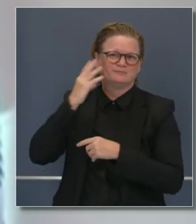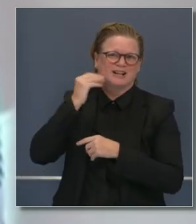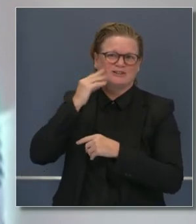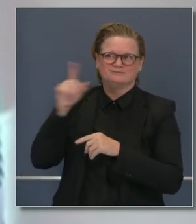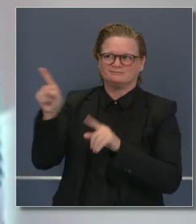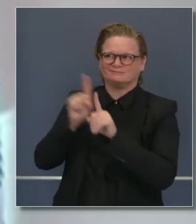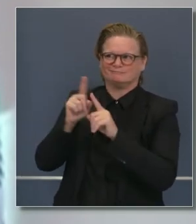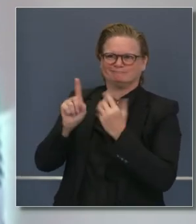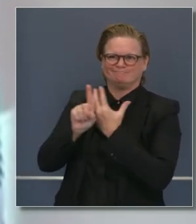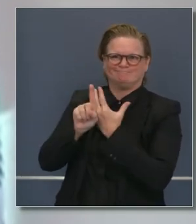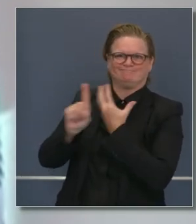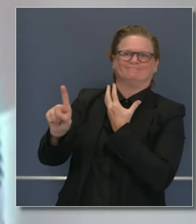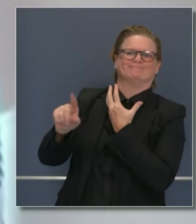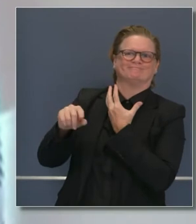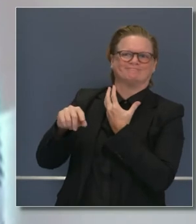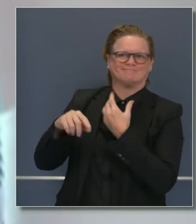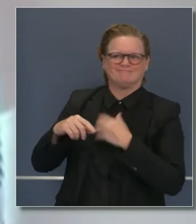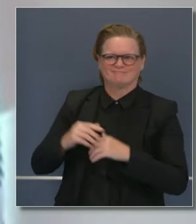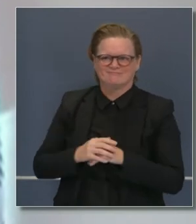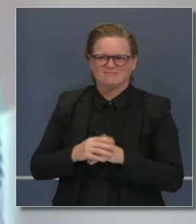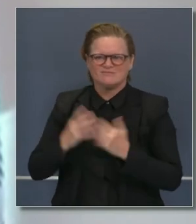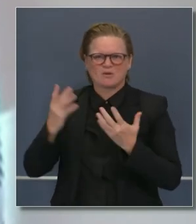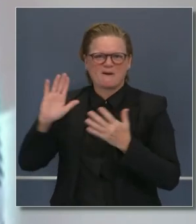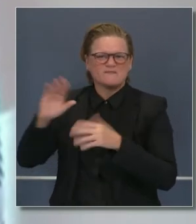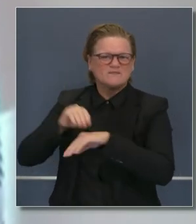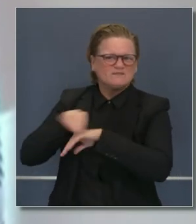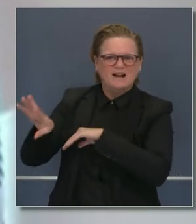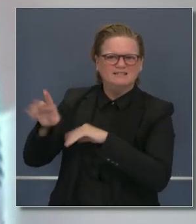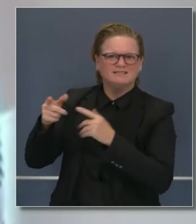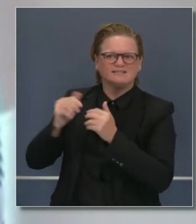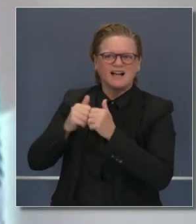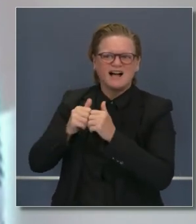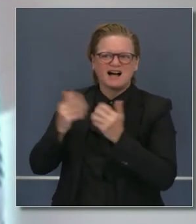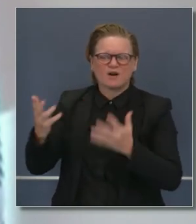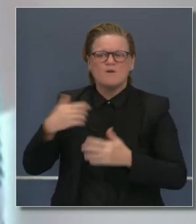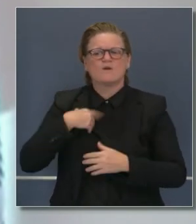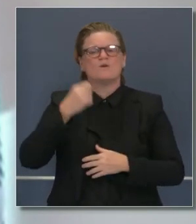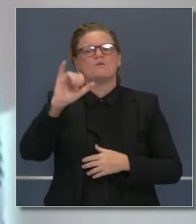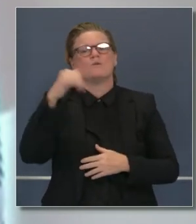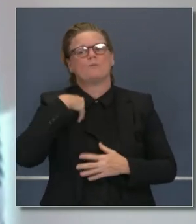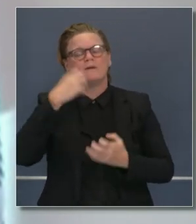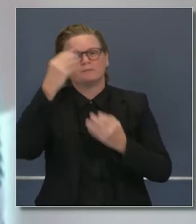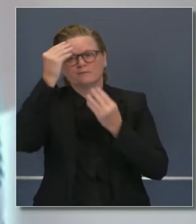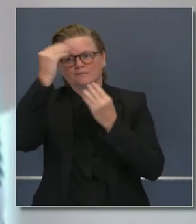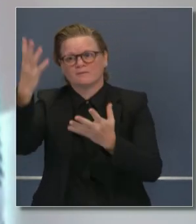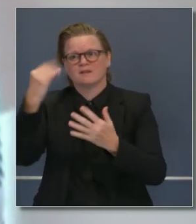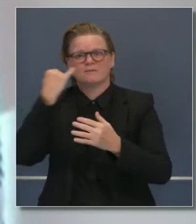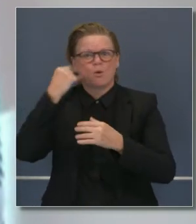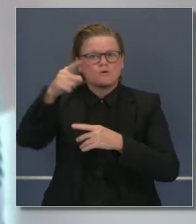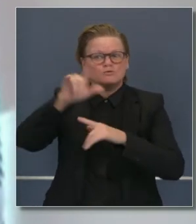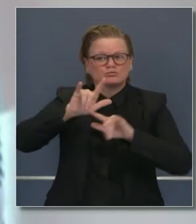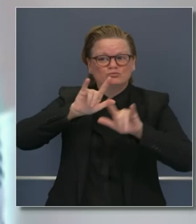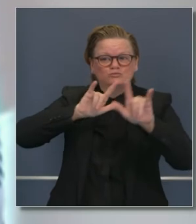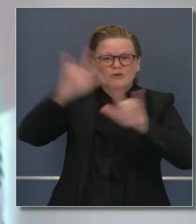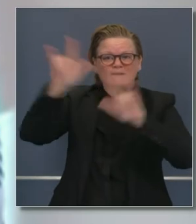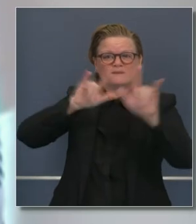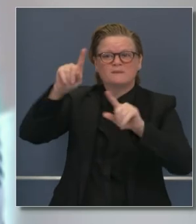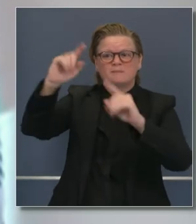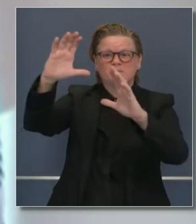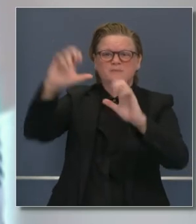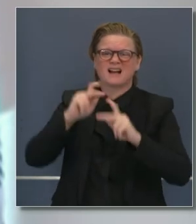agradecido con todos los californianos que están volviendo, si salieron de viaje, que lo tomen en serio, que